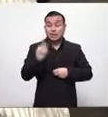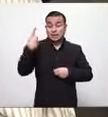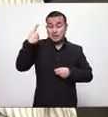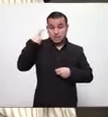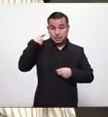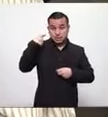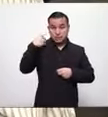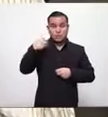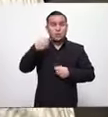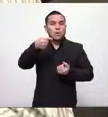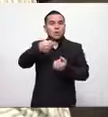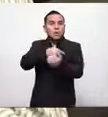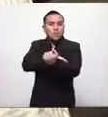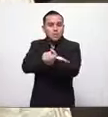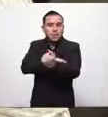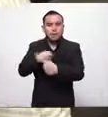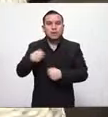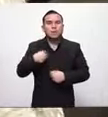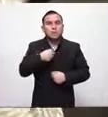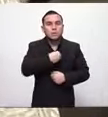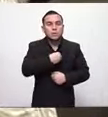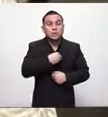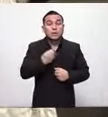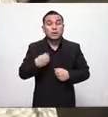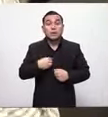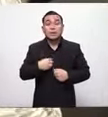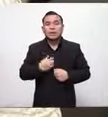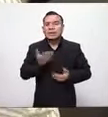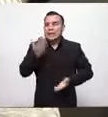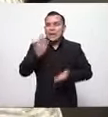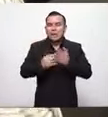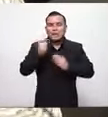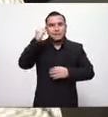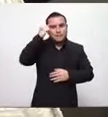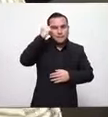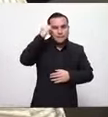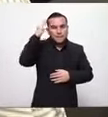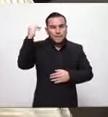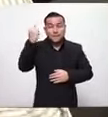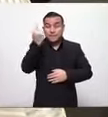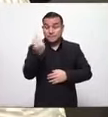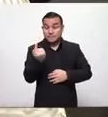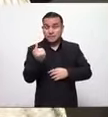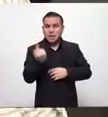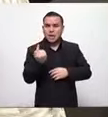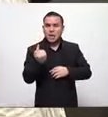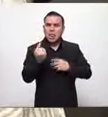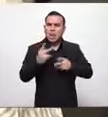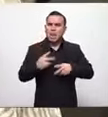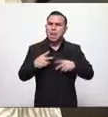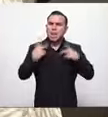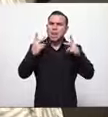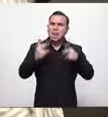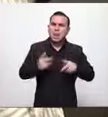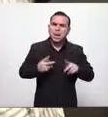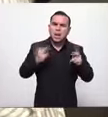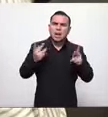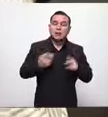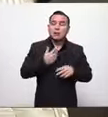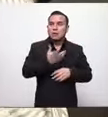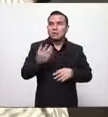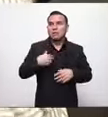salud muchas veces somos los políticos los que hablamos y los que hablamos y ya la gente hasta se aburrió de oírnos